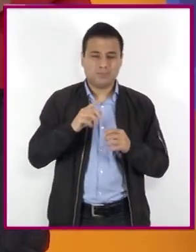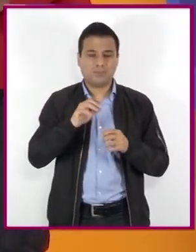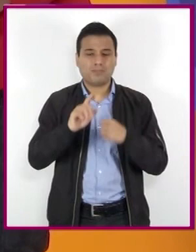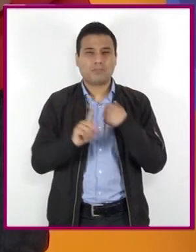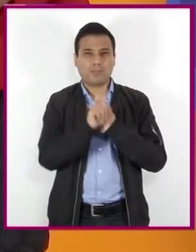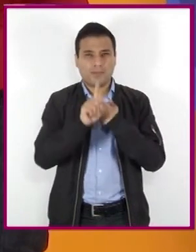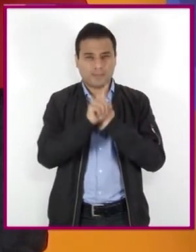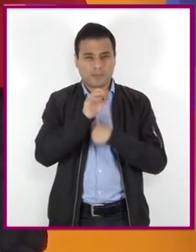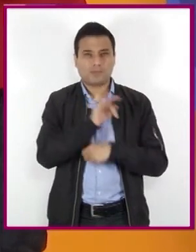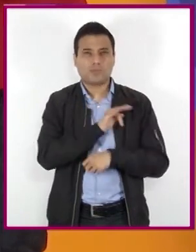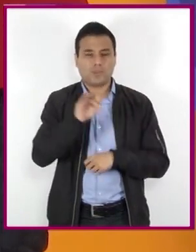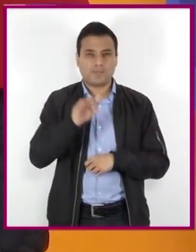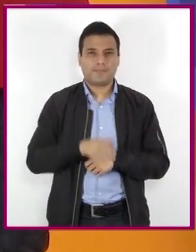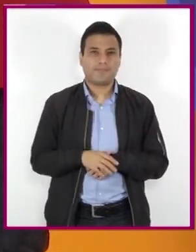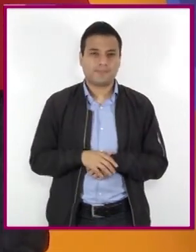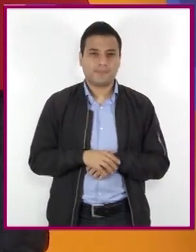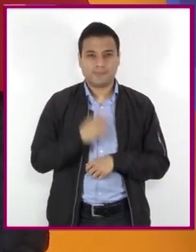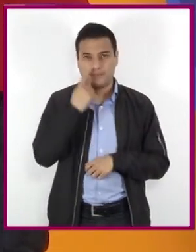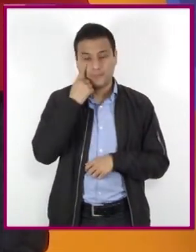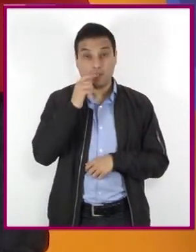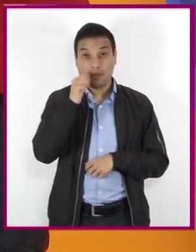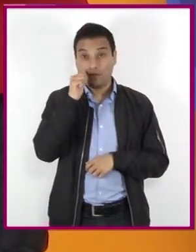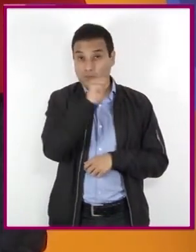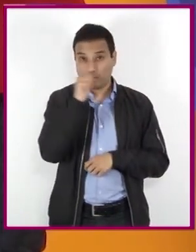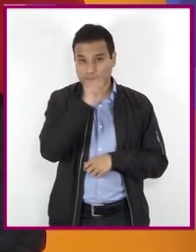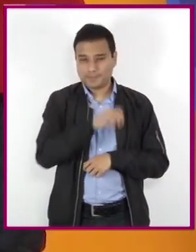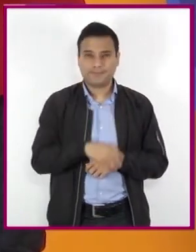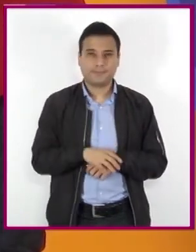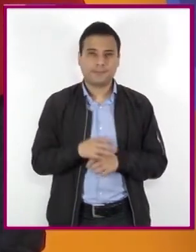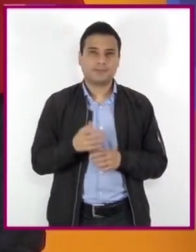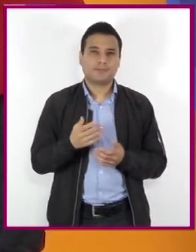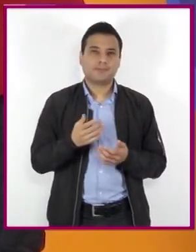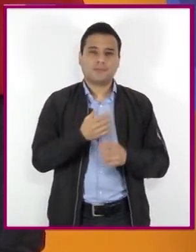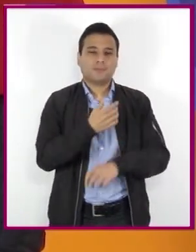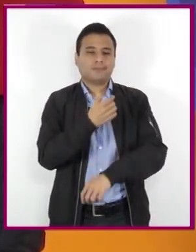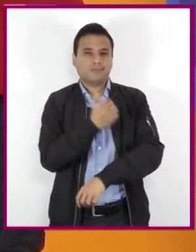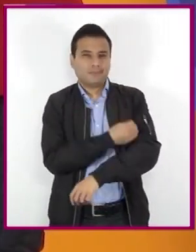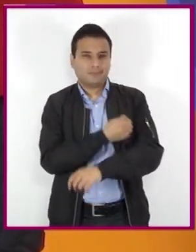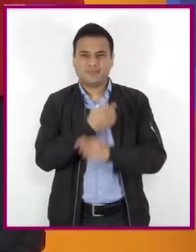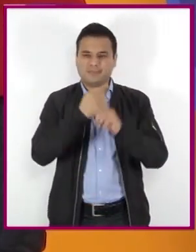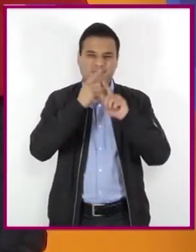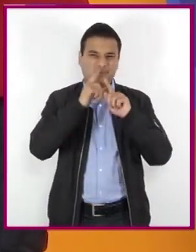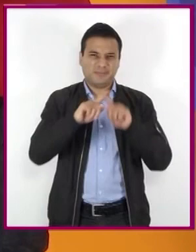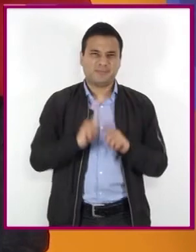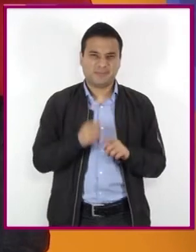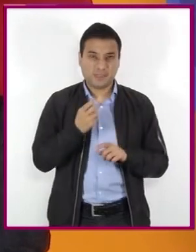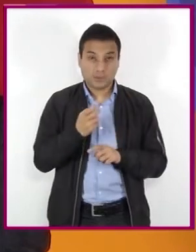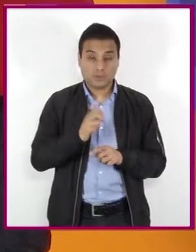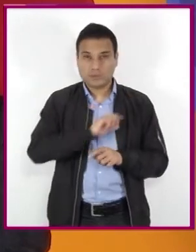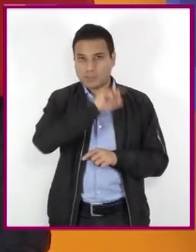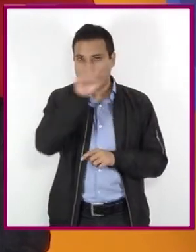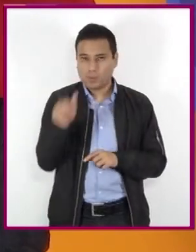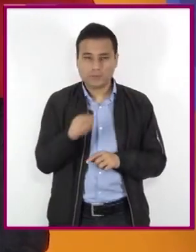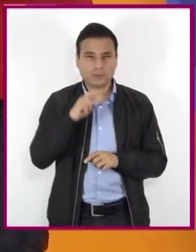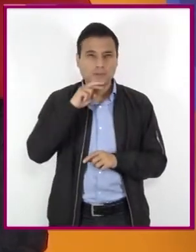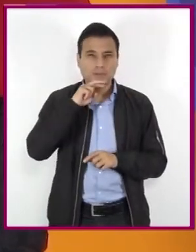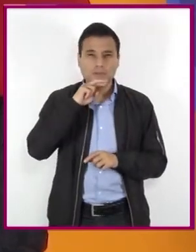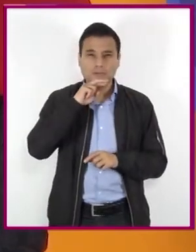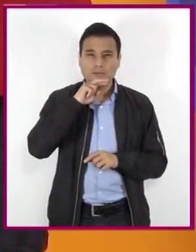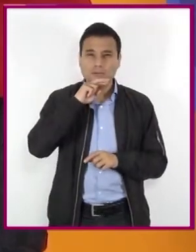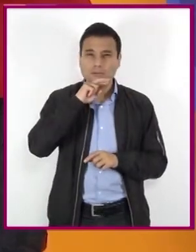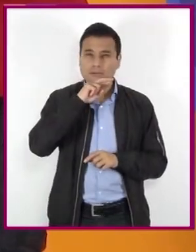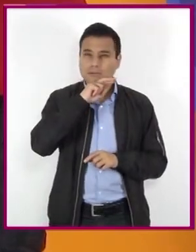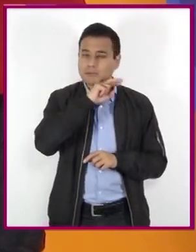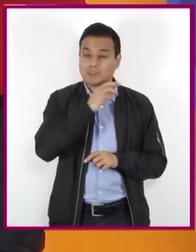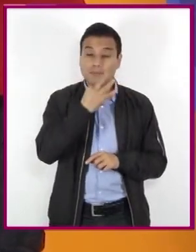Cocaína, ya sea inhalada, fumada o inyectada, la cocaína es absorbida inmediatamente y